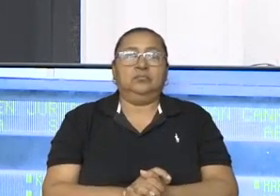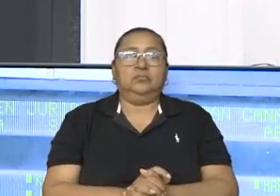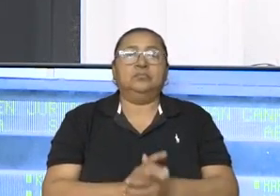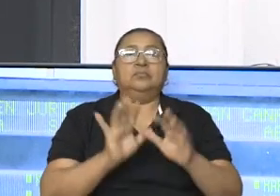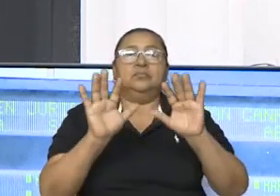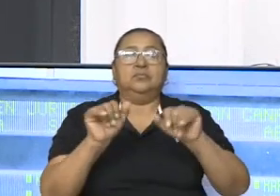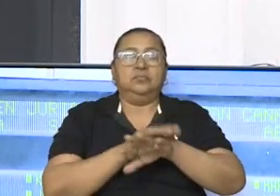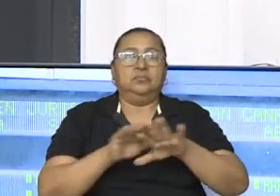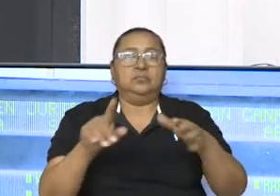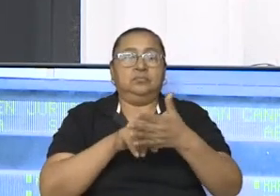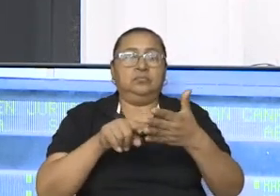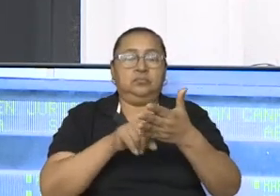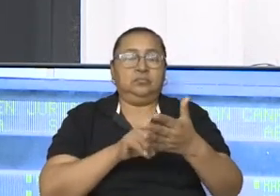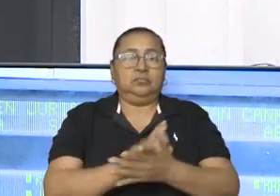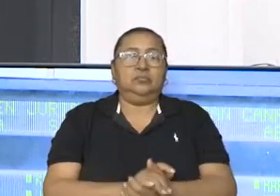Se va cerrar la votación.